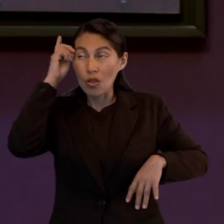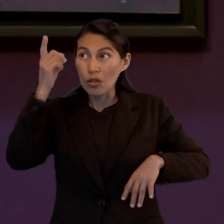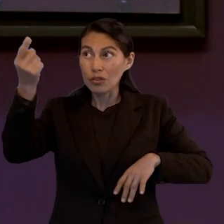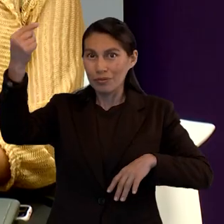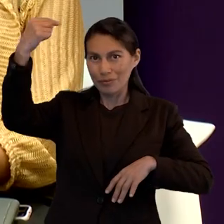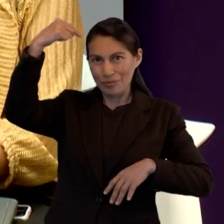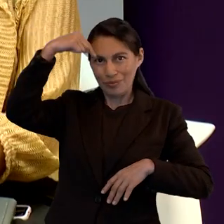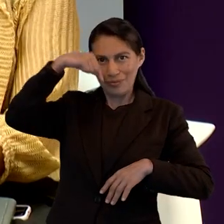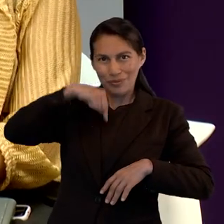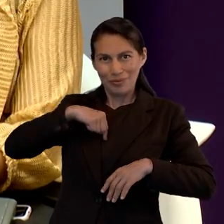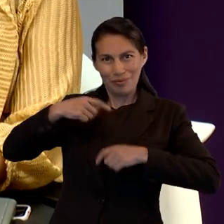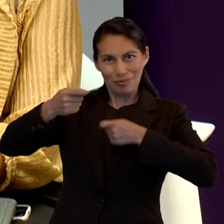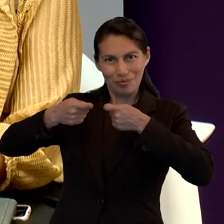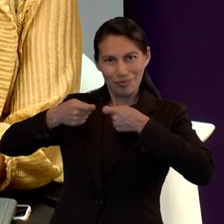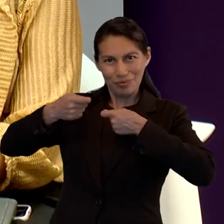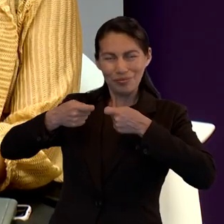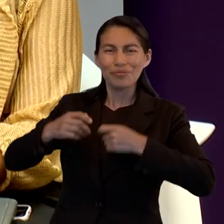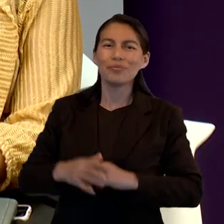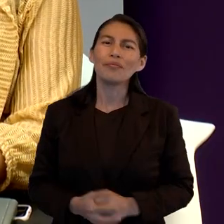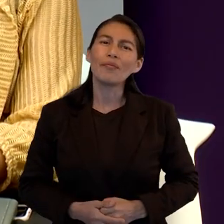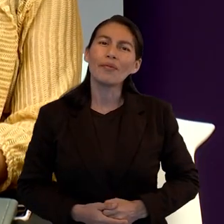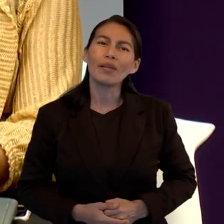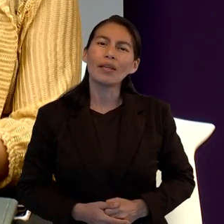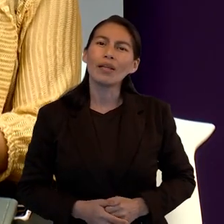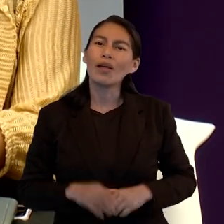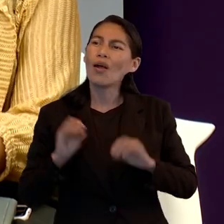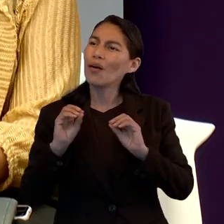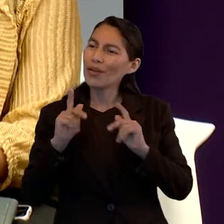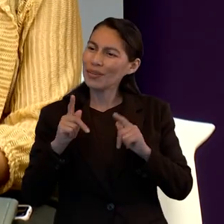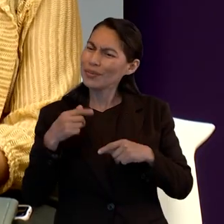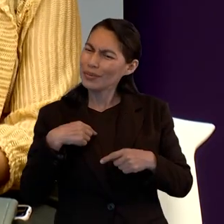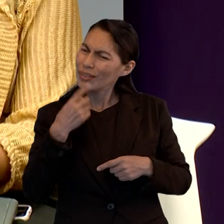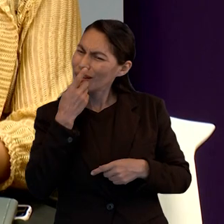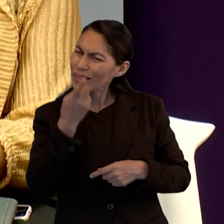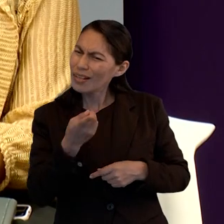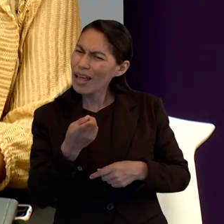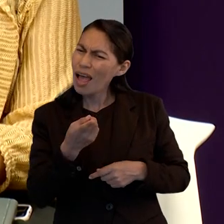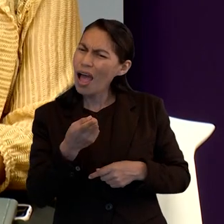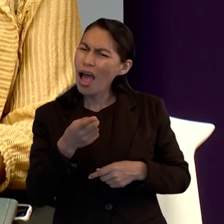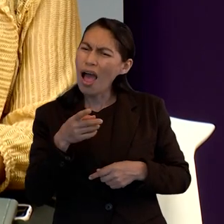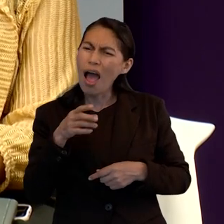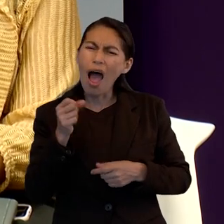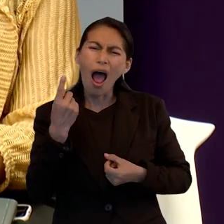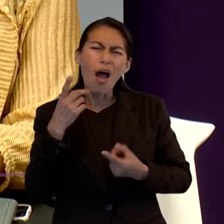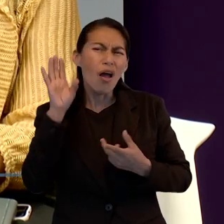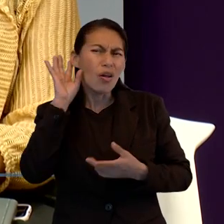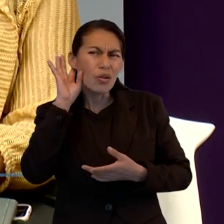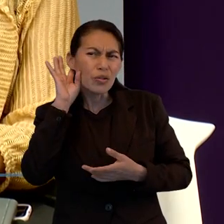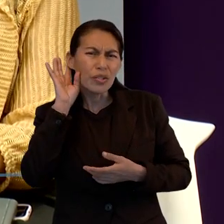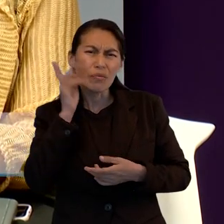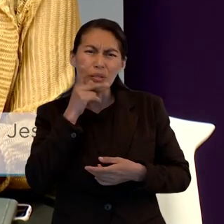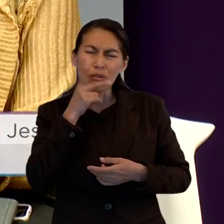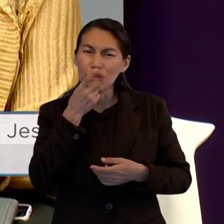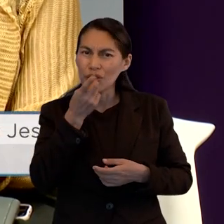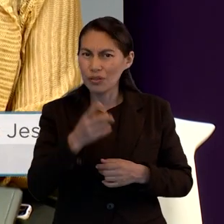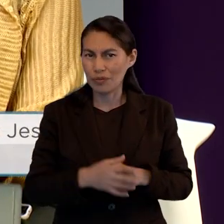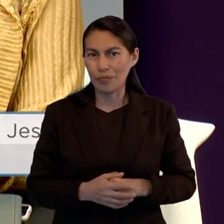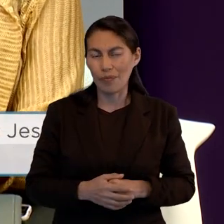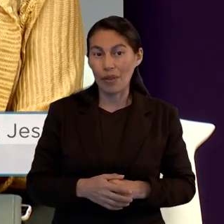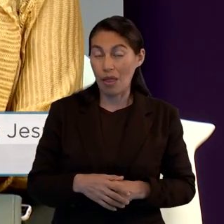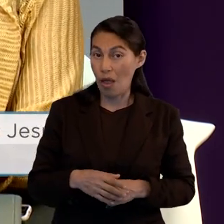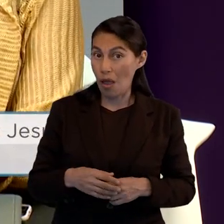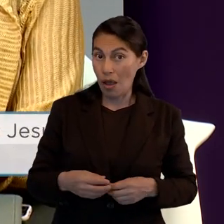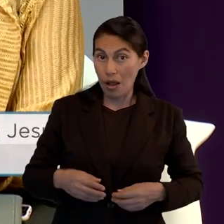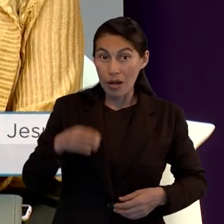Bueno, yo les diría una frase que escuché en un sermón y que ha impactado mi vida, que dice así. Vive un cristianismo